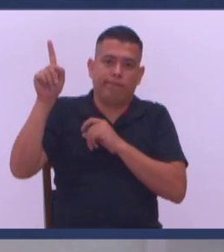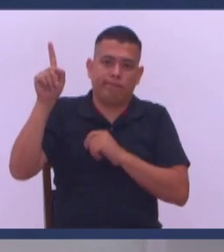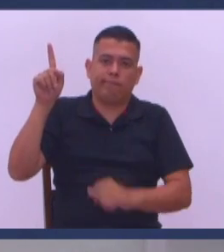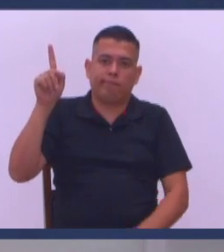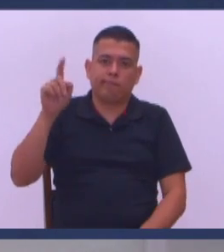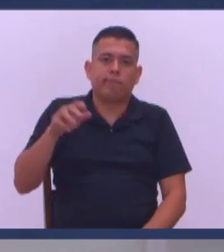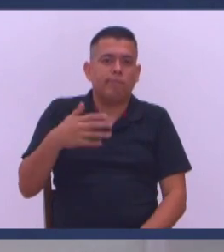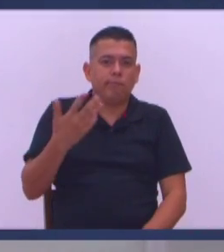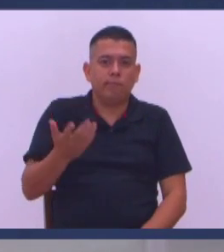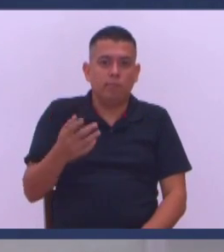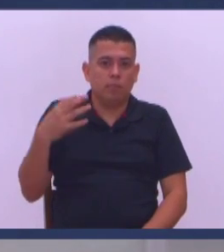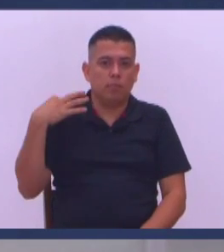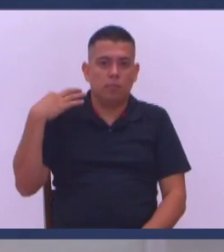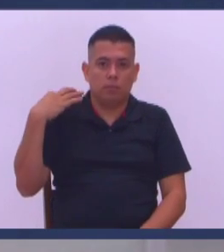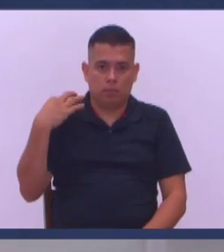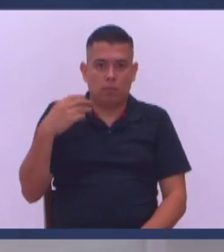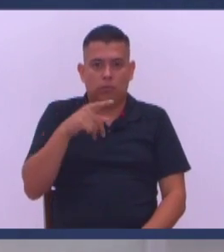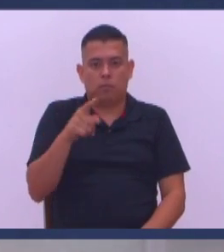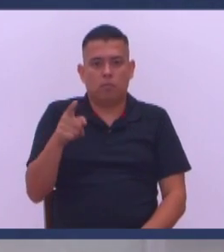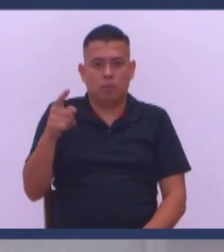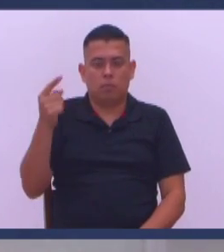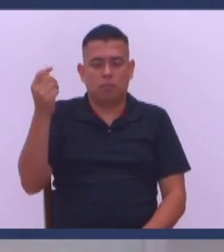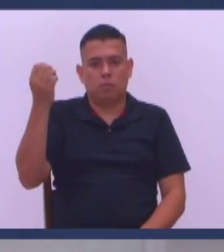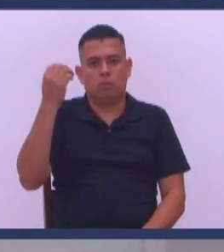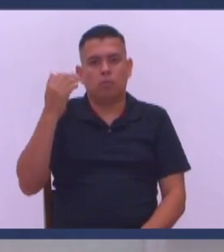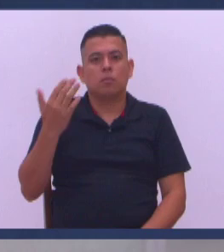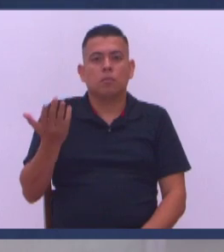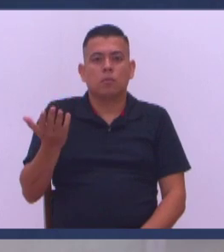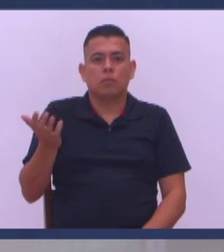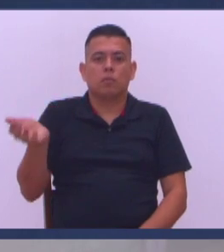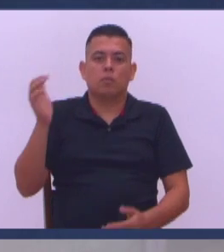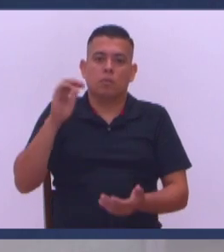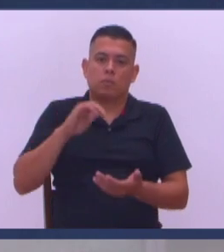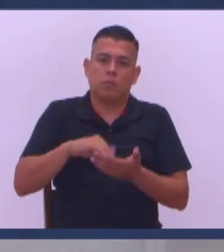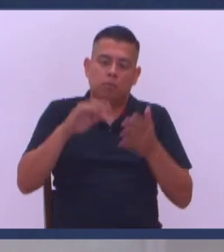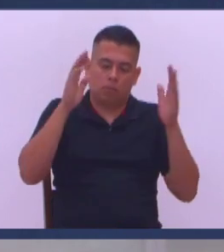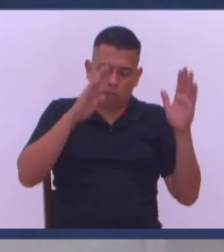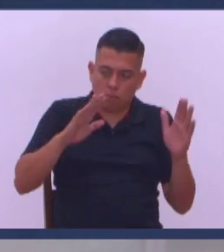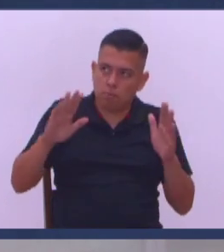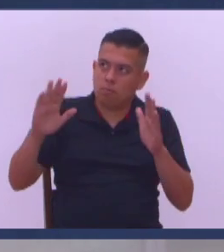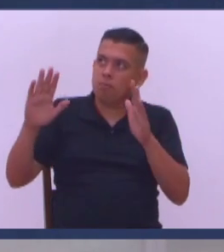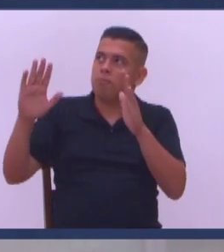Con Dios Entonces la invitación final ¿Cuál es? ¿Cuál es la lección final? Que volvamos a Dios